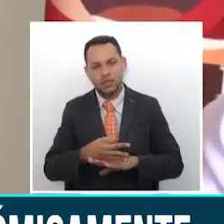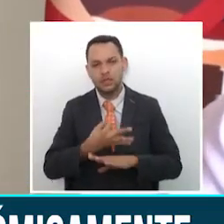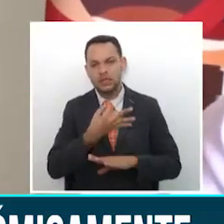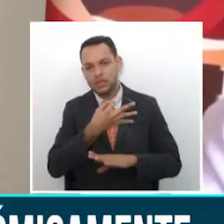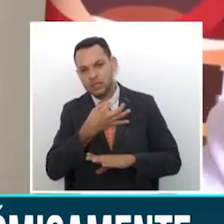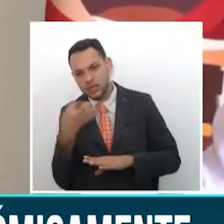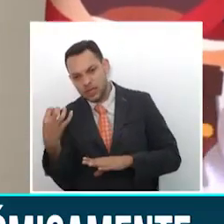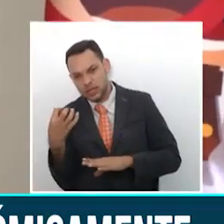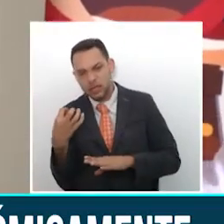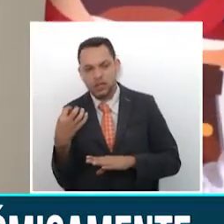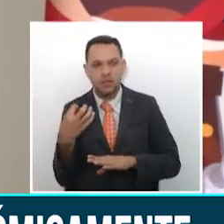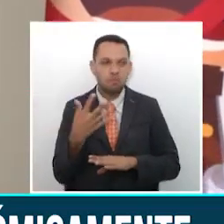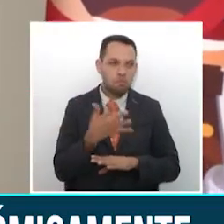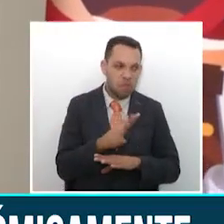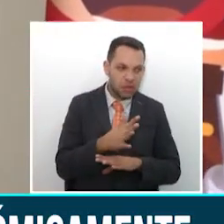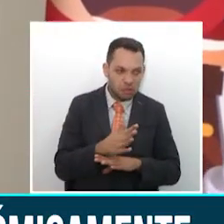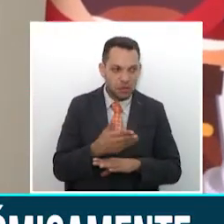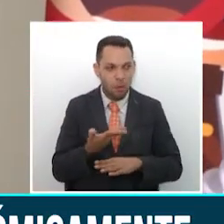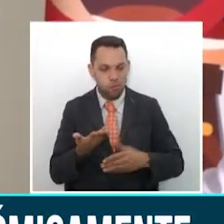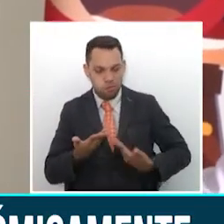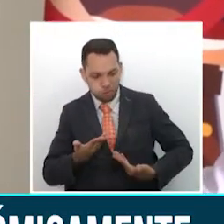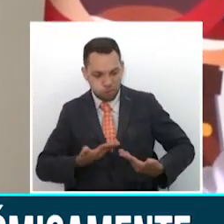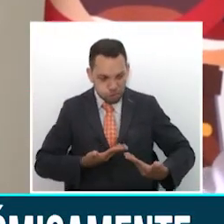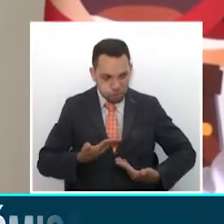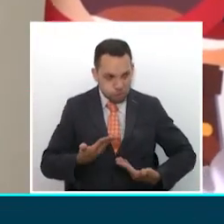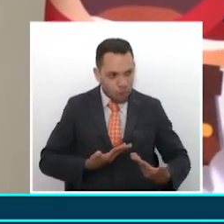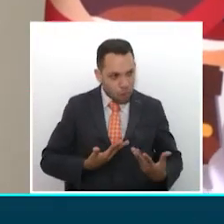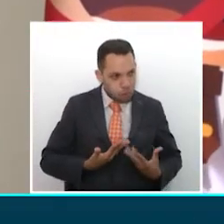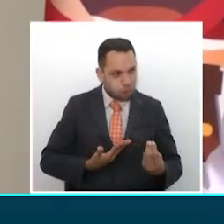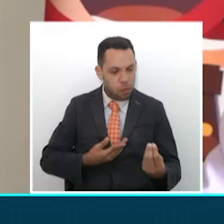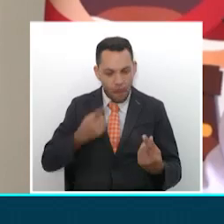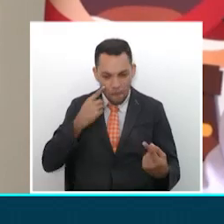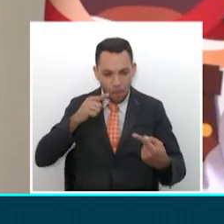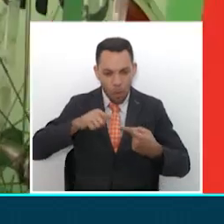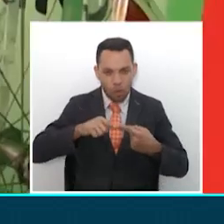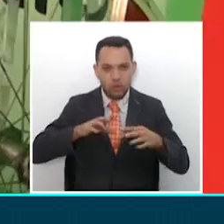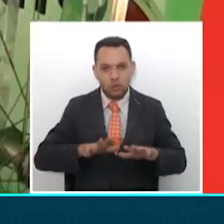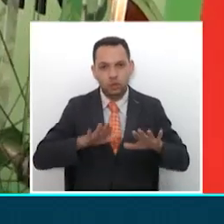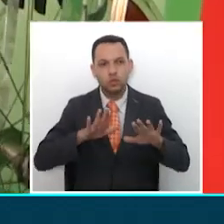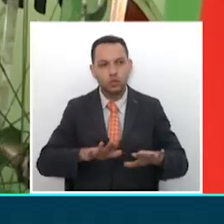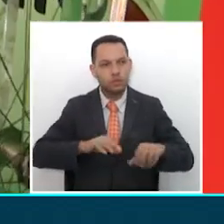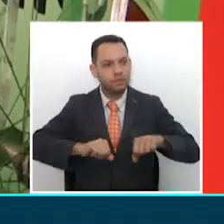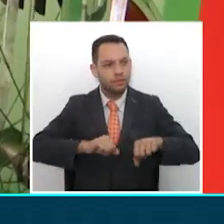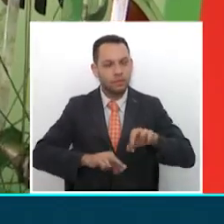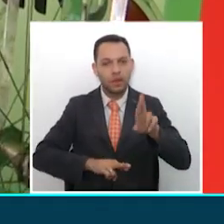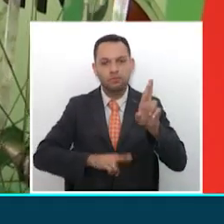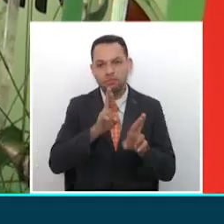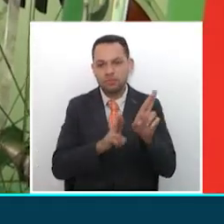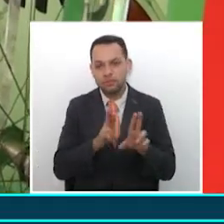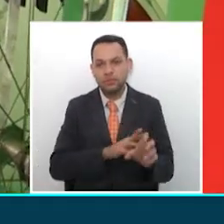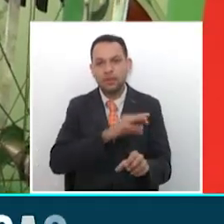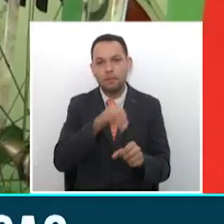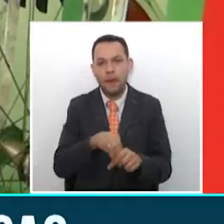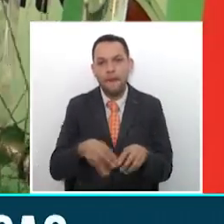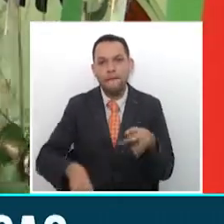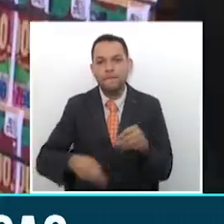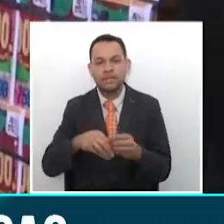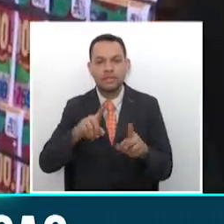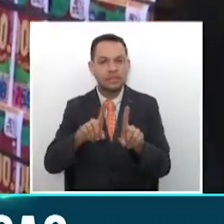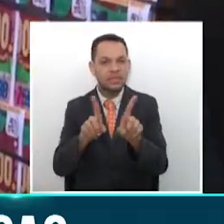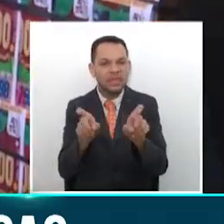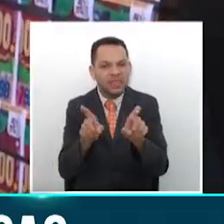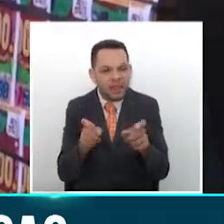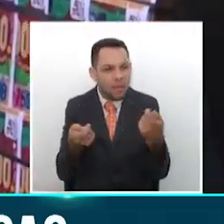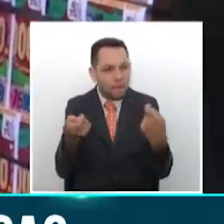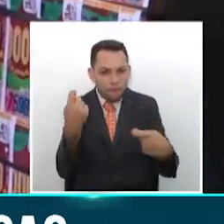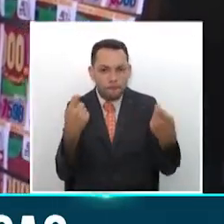tiendas en nuestro municipio para llegar con nuestro billete de lotería. Hay otras modalidades de venta que gracias a la pandemia